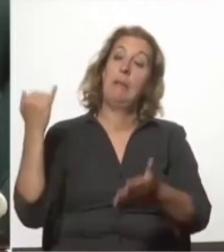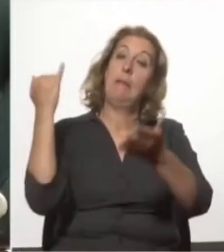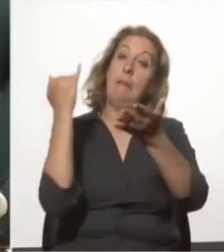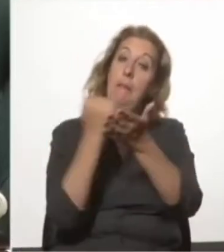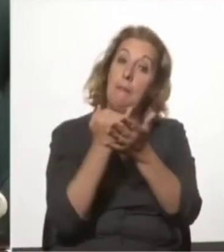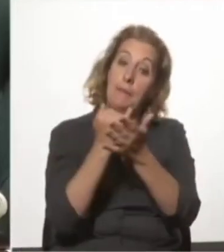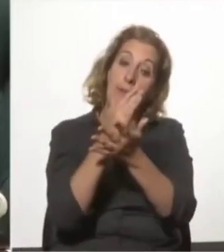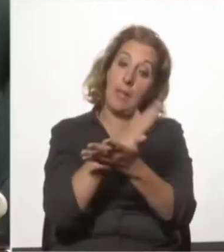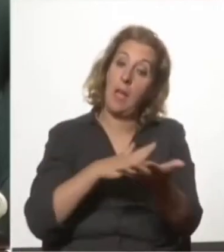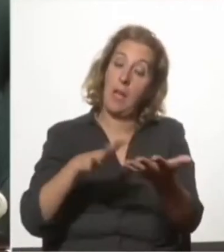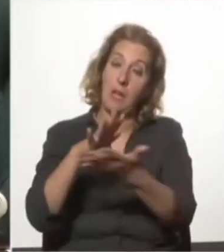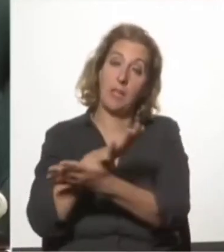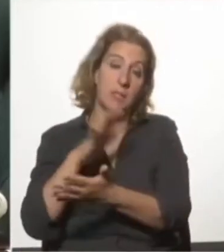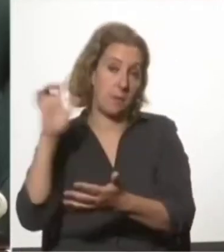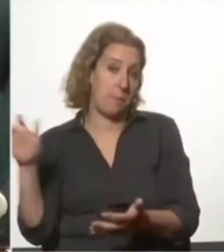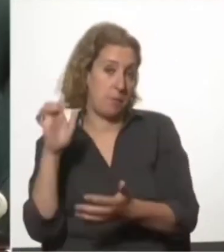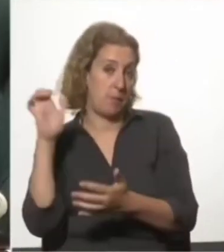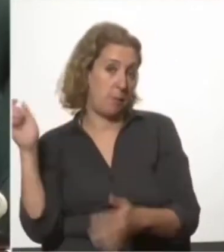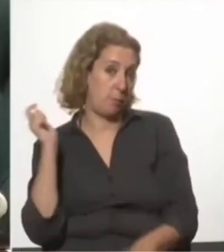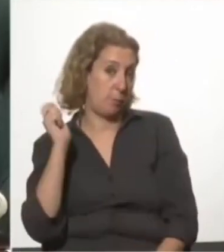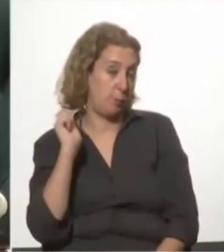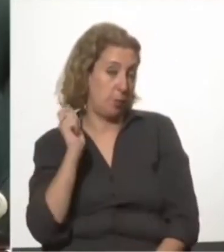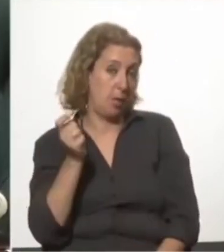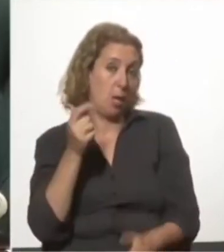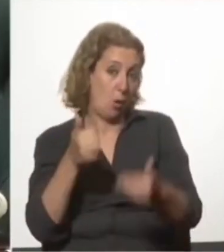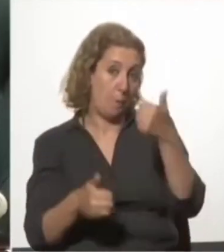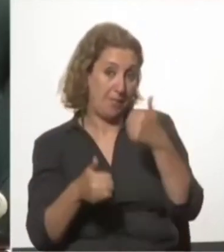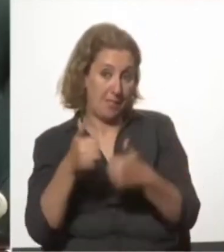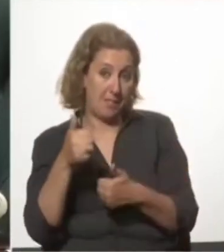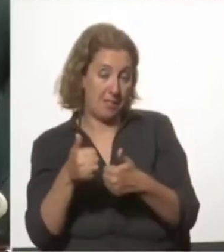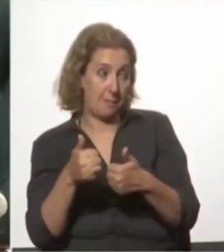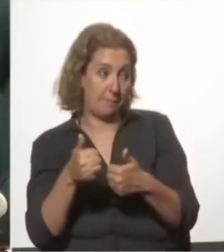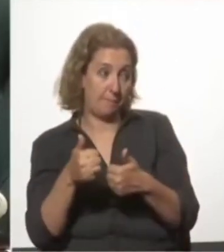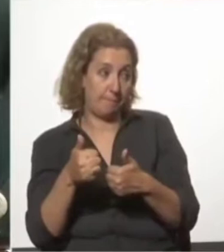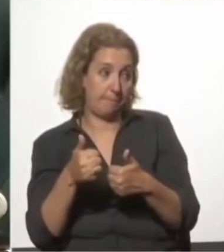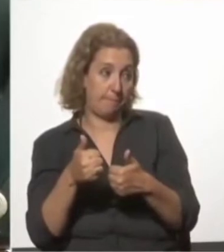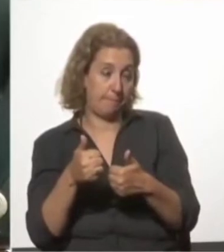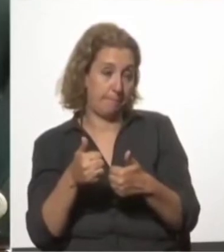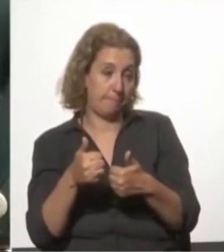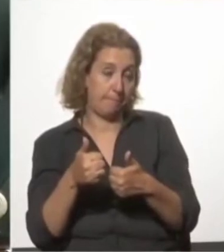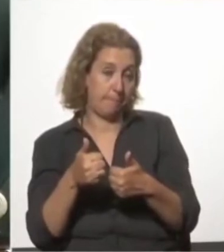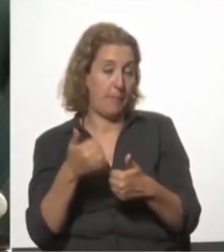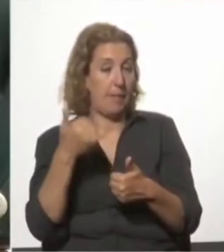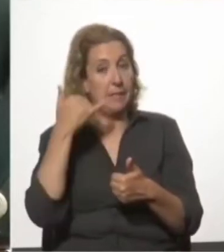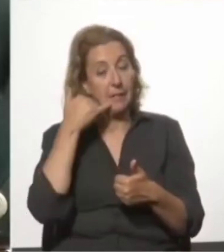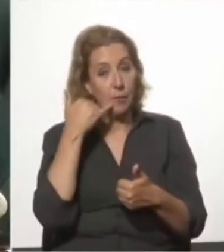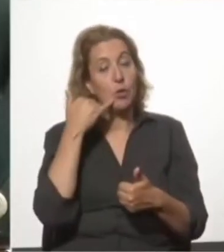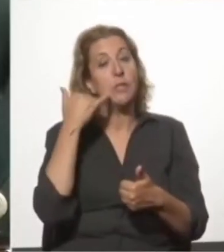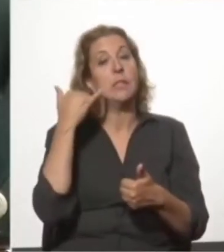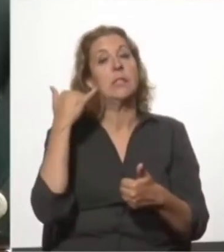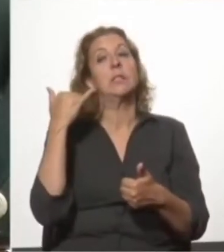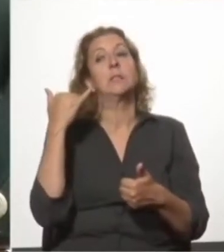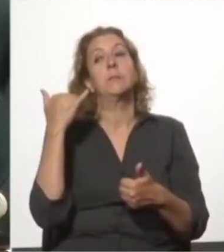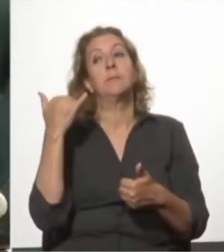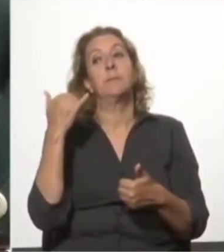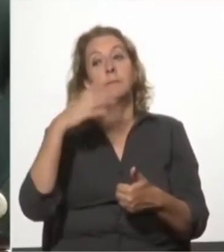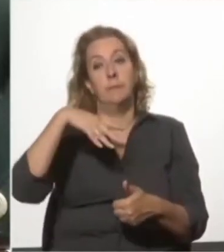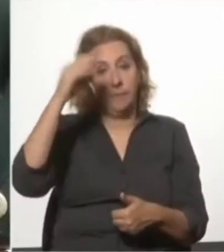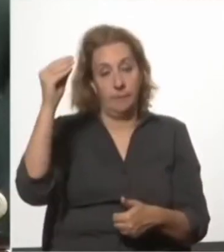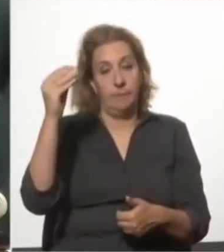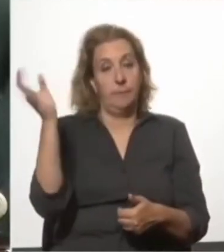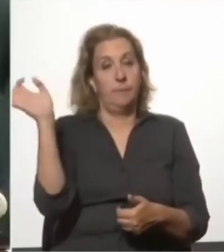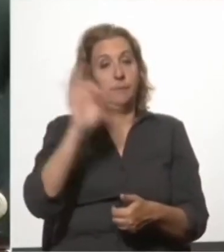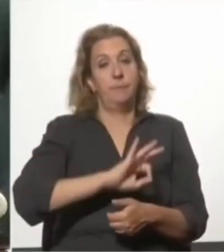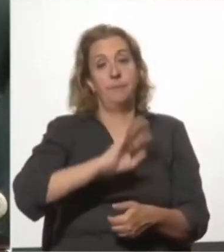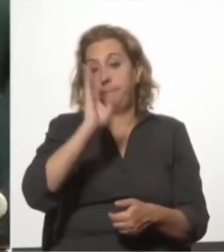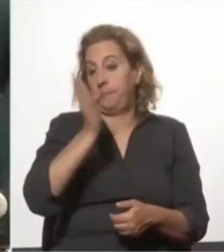en las que las empresas públicas están en competencia. La telefonía móvil y datos de Antel, o las tasas de